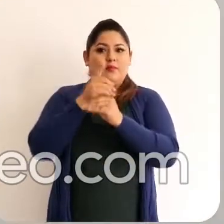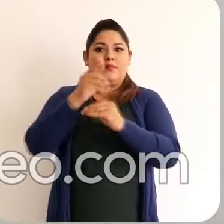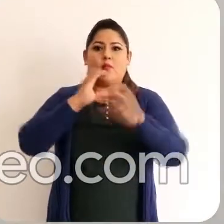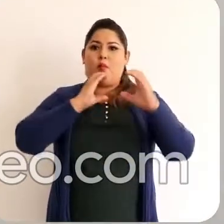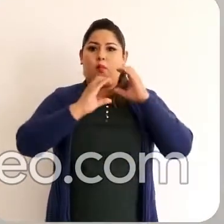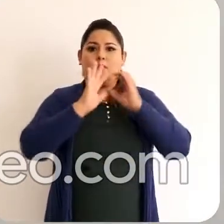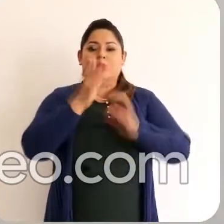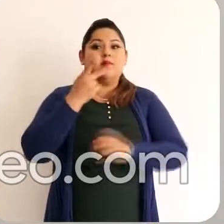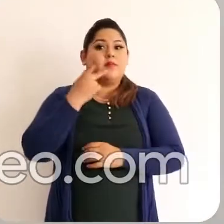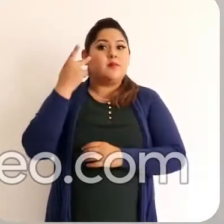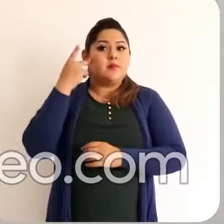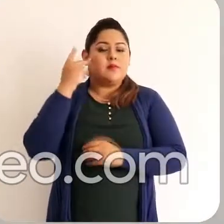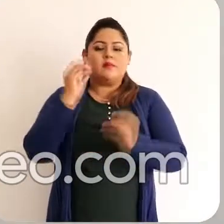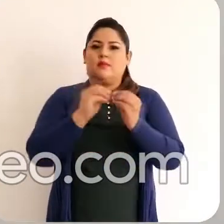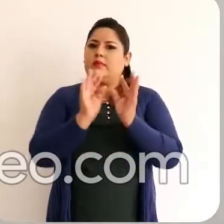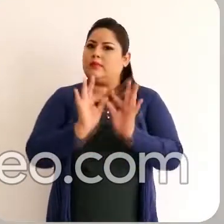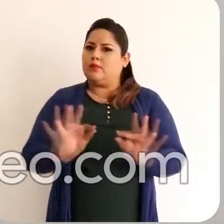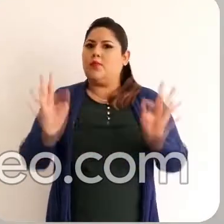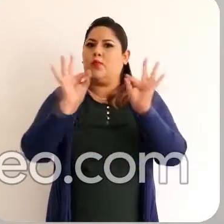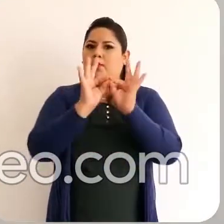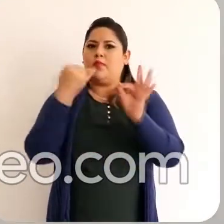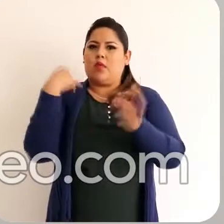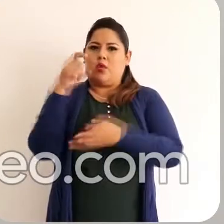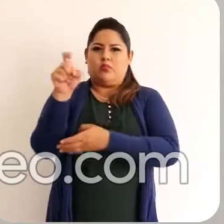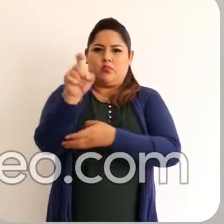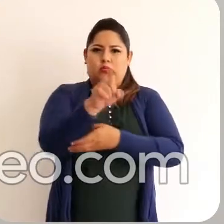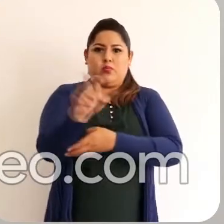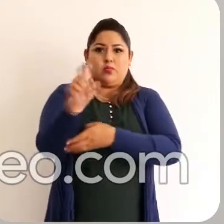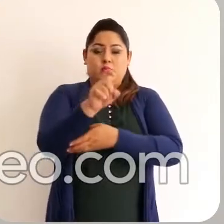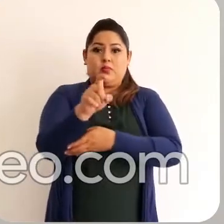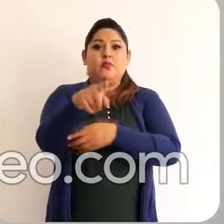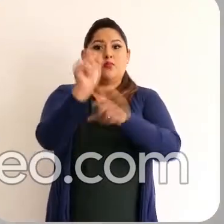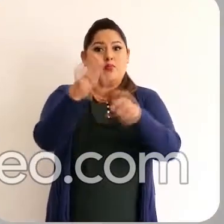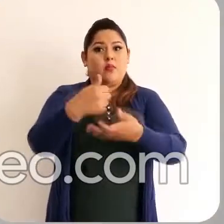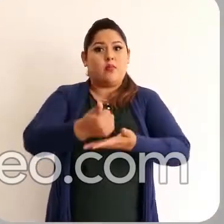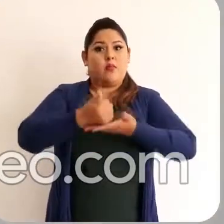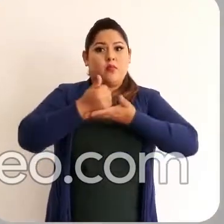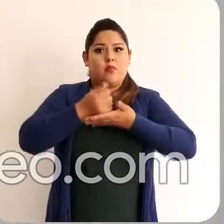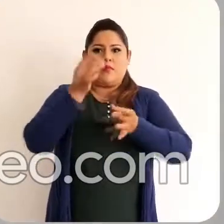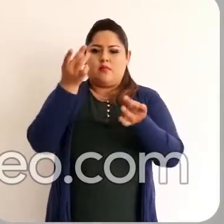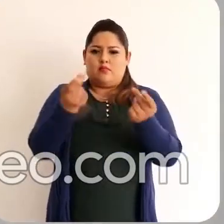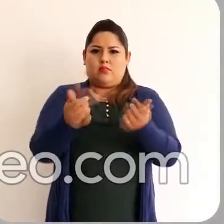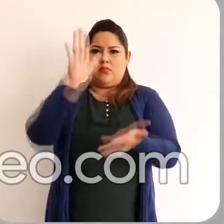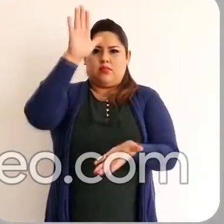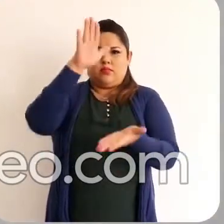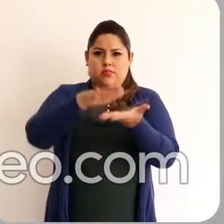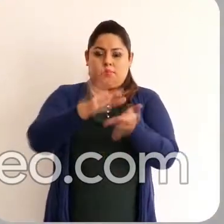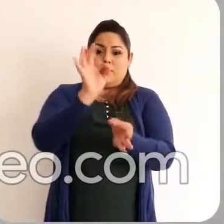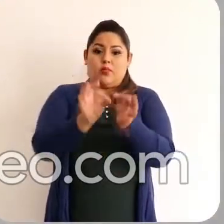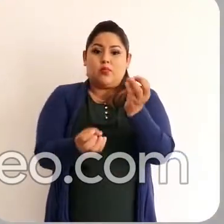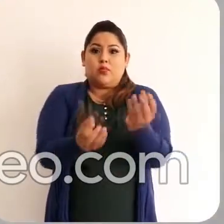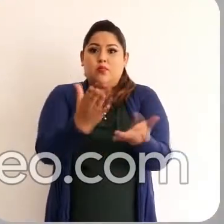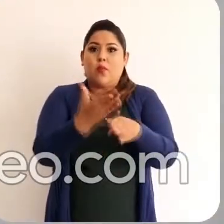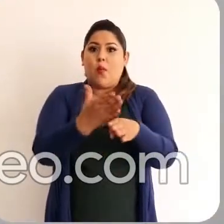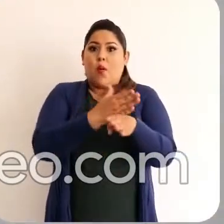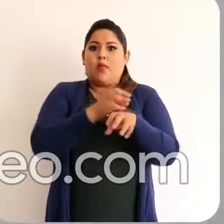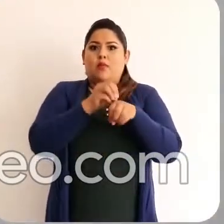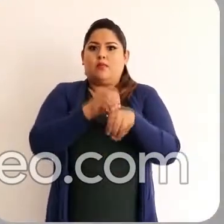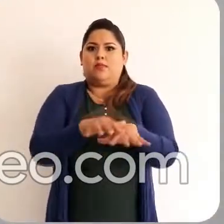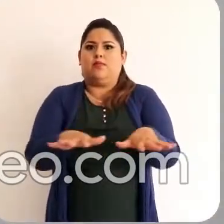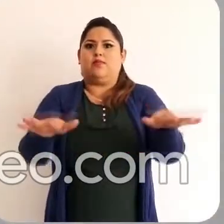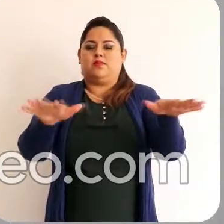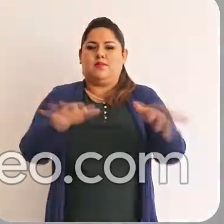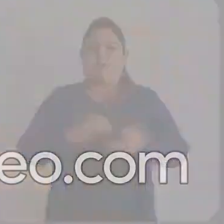Conversa con tus padres sobre la importancia de tener un extintor en casa Este puede ayudarte a extinguir rápidamente un pequeño fuego antes que se